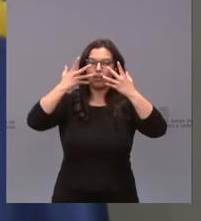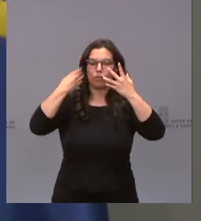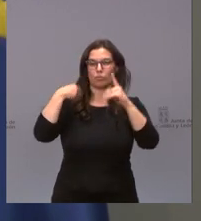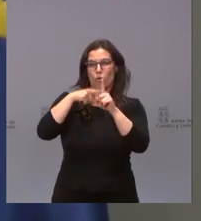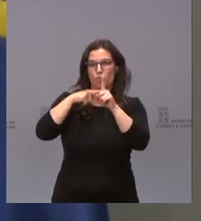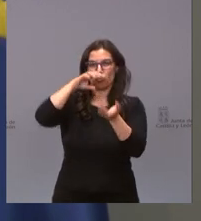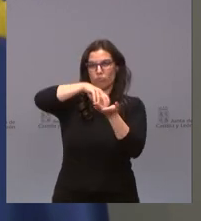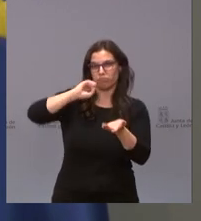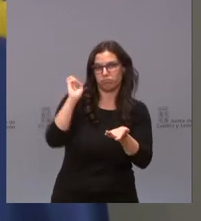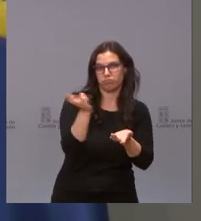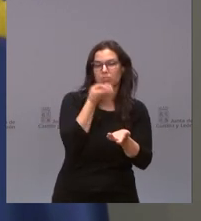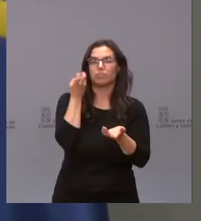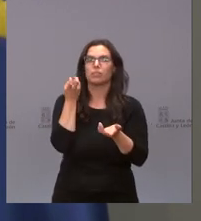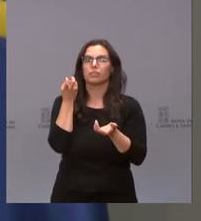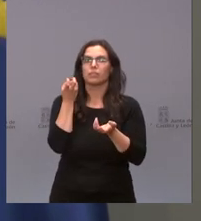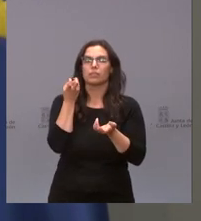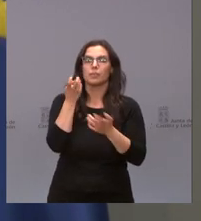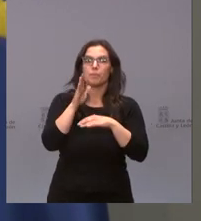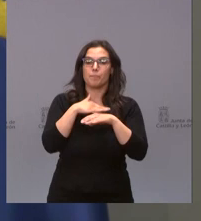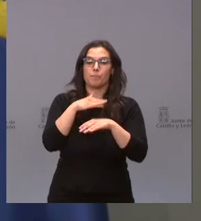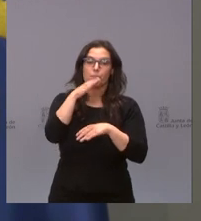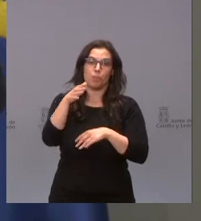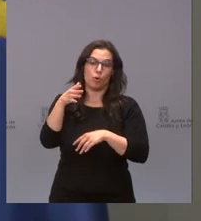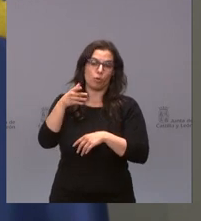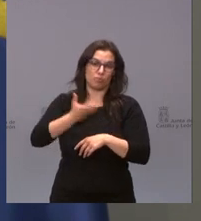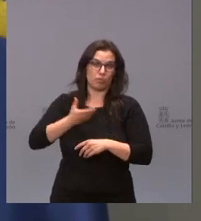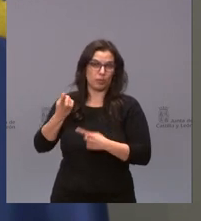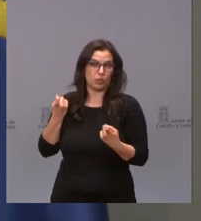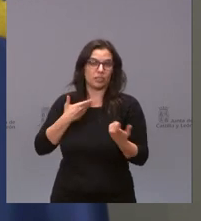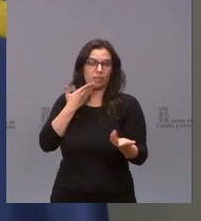múltiples que se necesita para satisfacer las demandas del municipio.